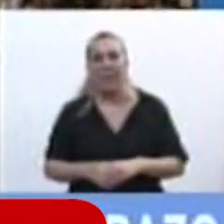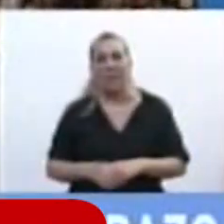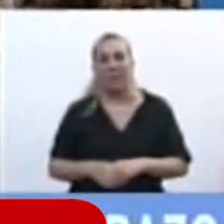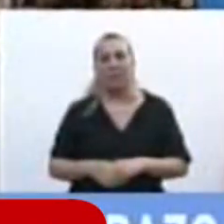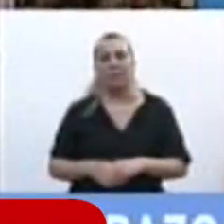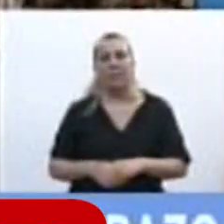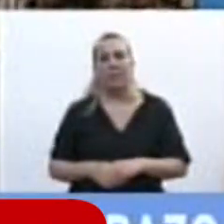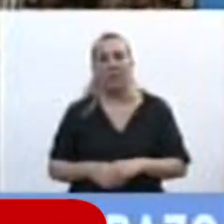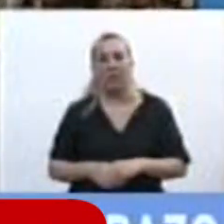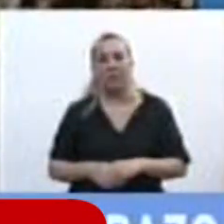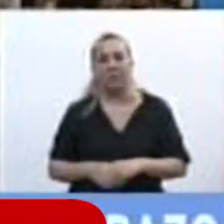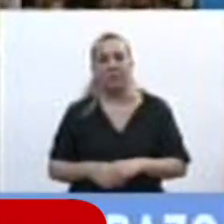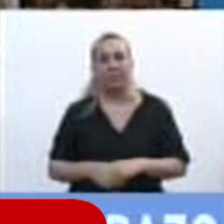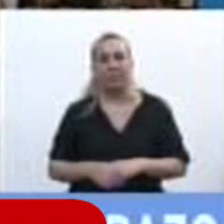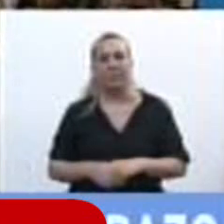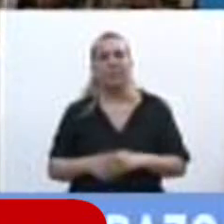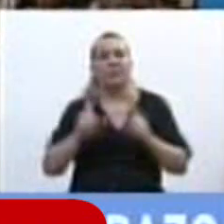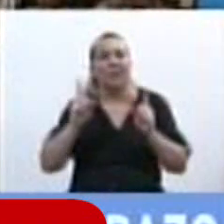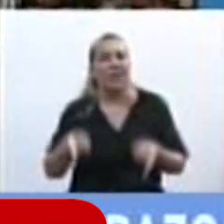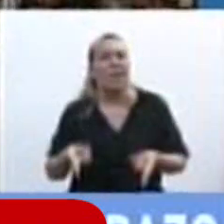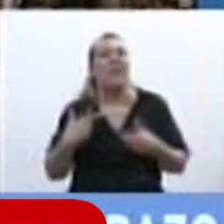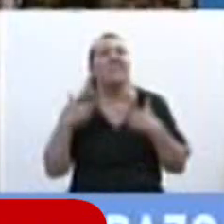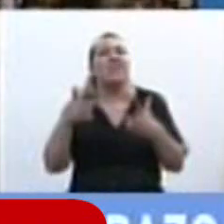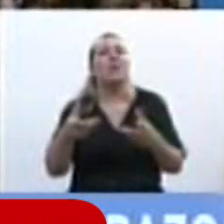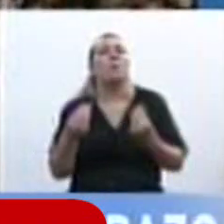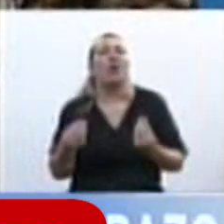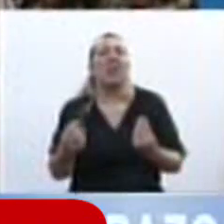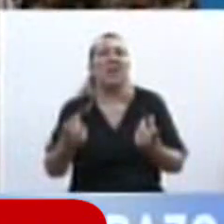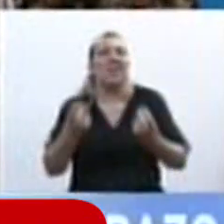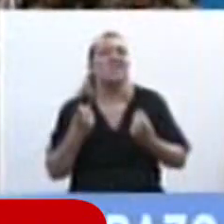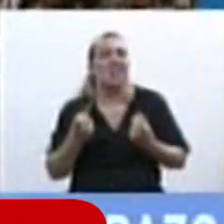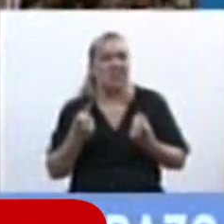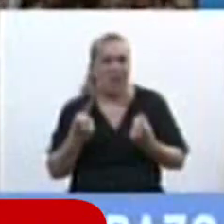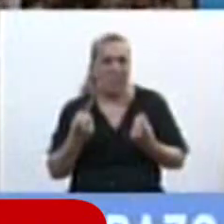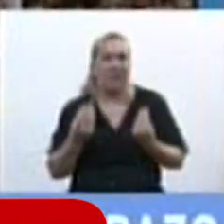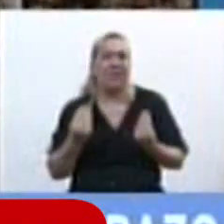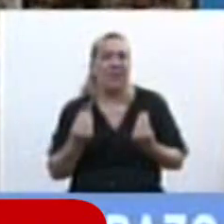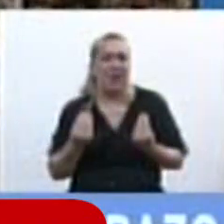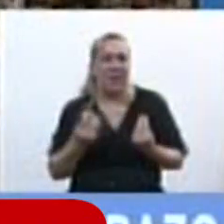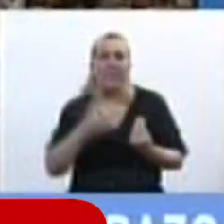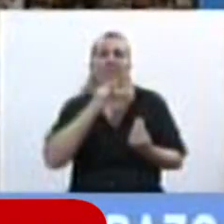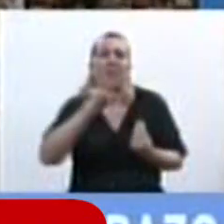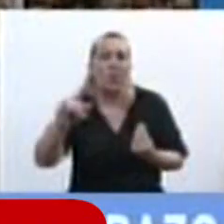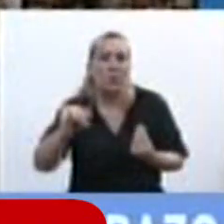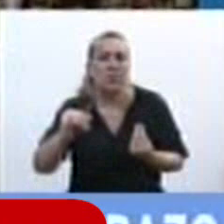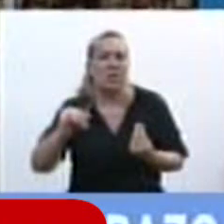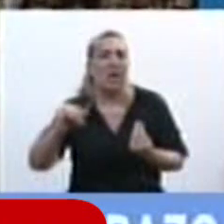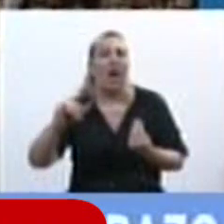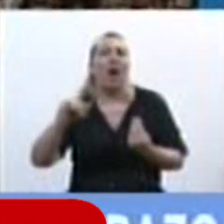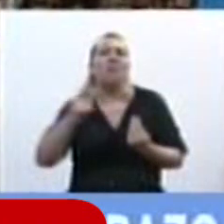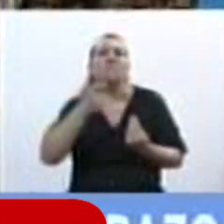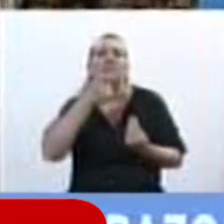planteamos también la necesidad de la denuncia en los casos de violación